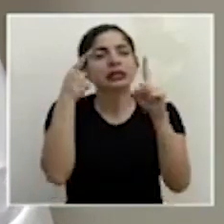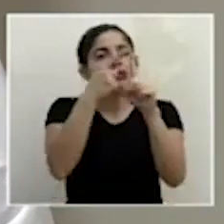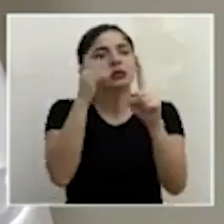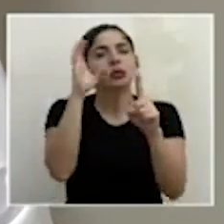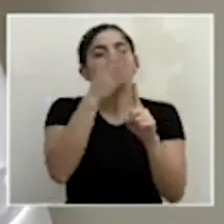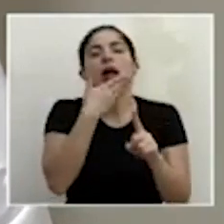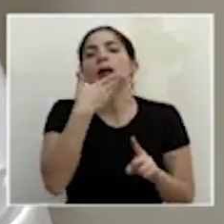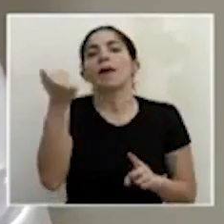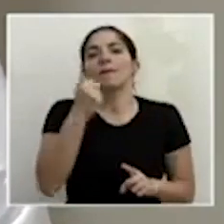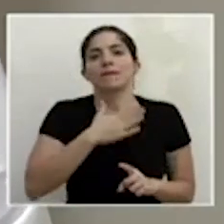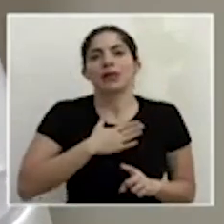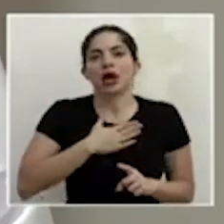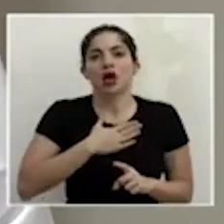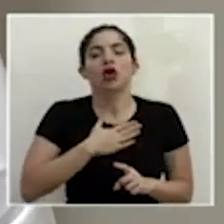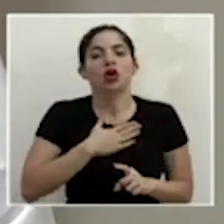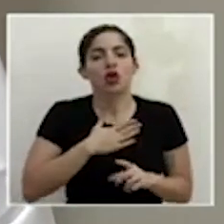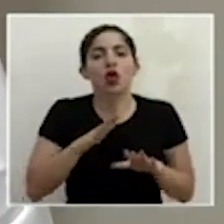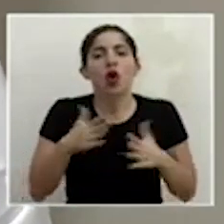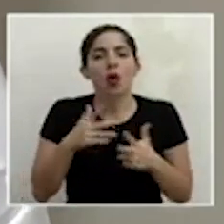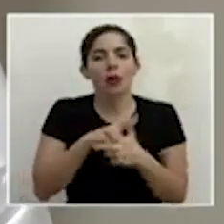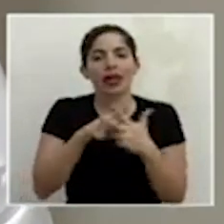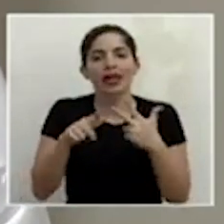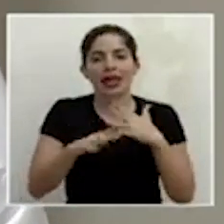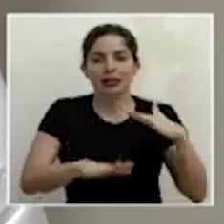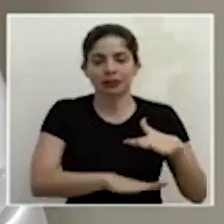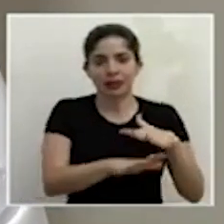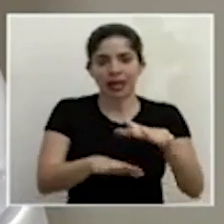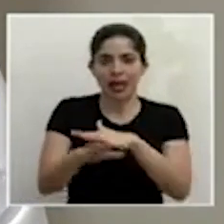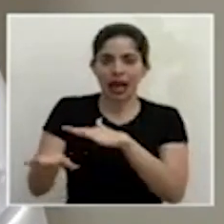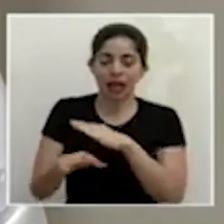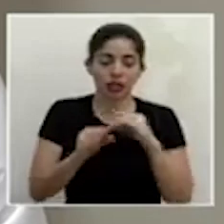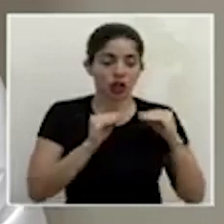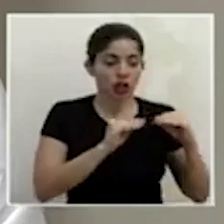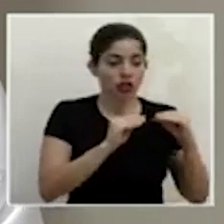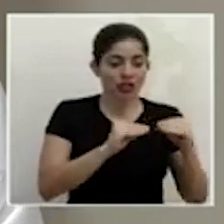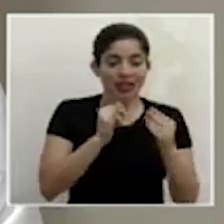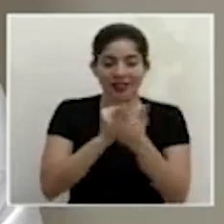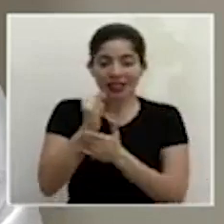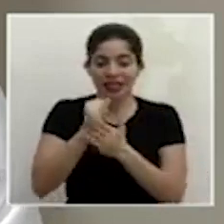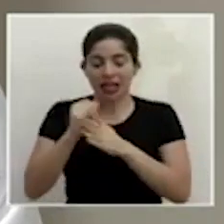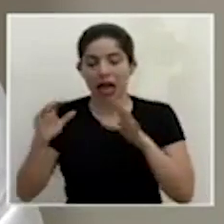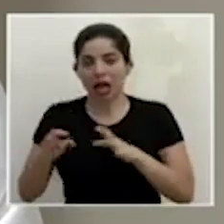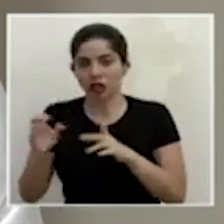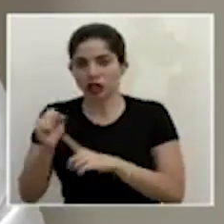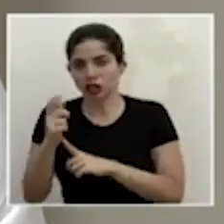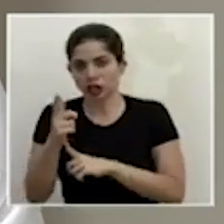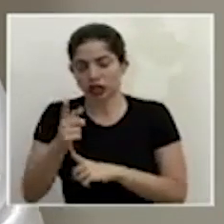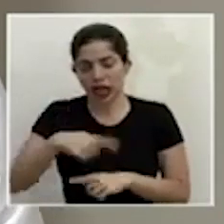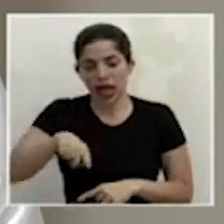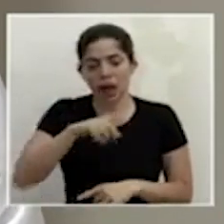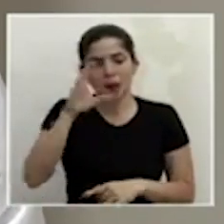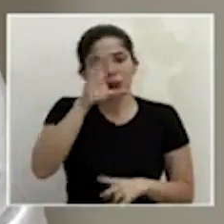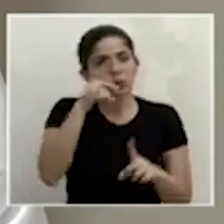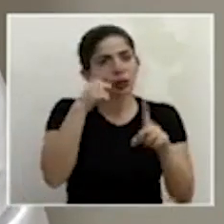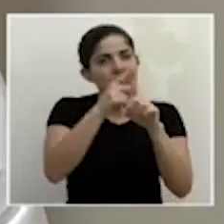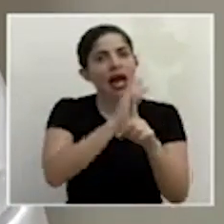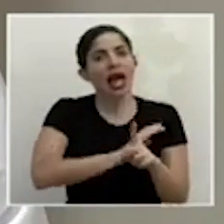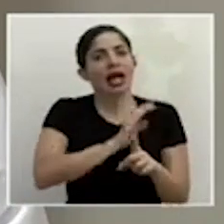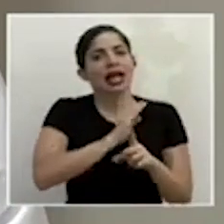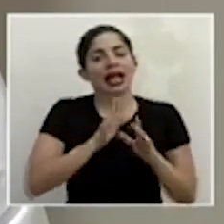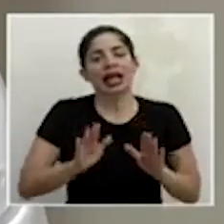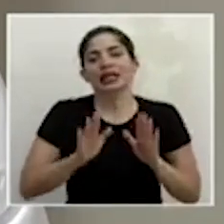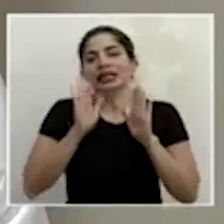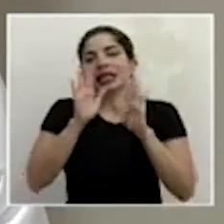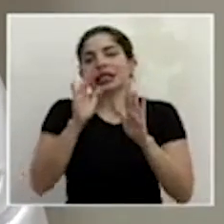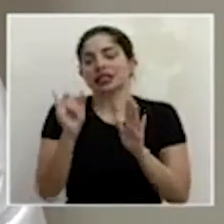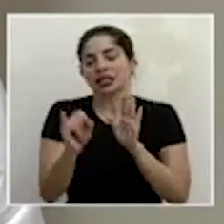lo mejor de nosotros a partir de nuestros tres pilares que son la docencia la investigación y la acción social procurando la calidad y la excelencia que